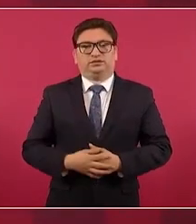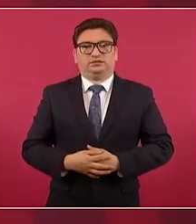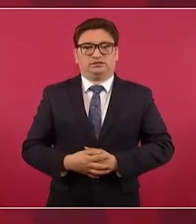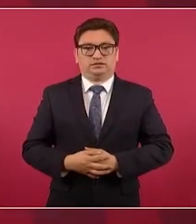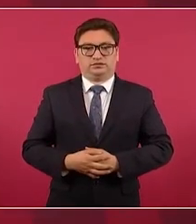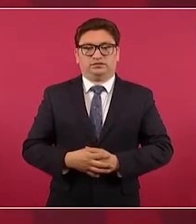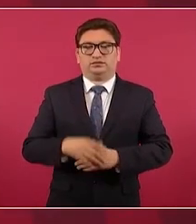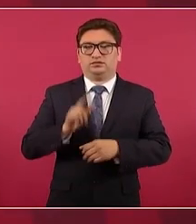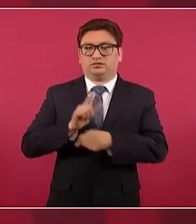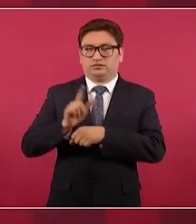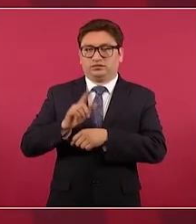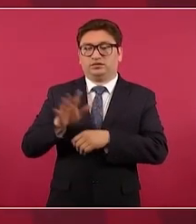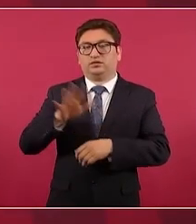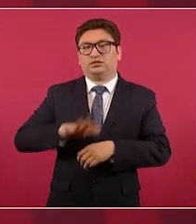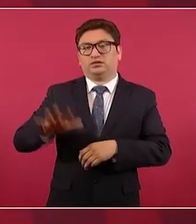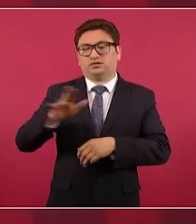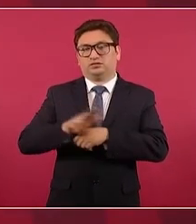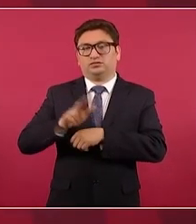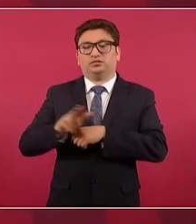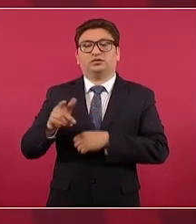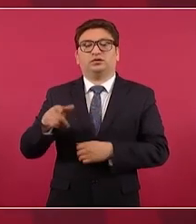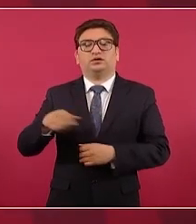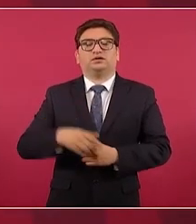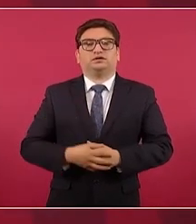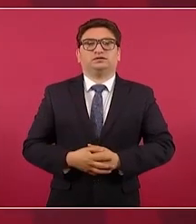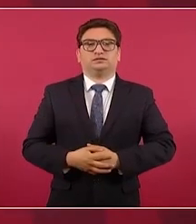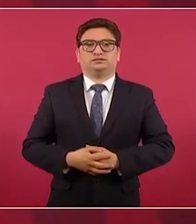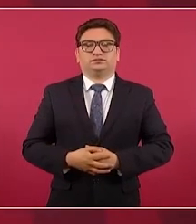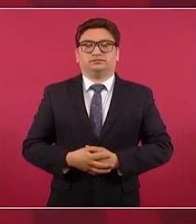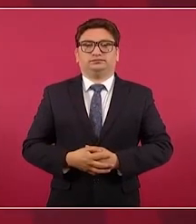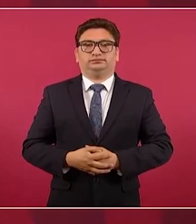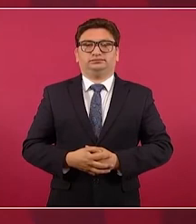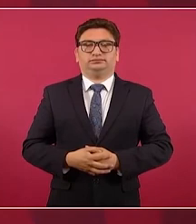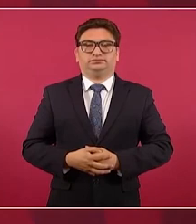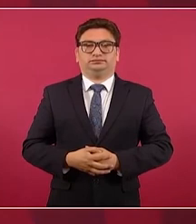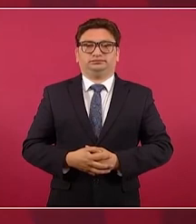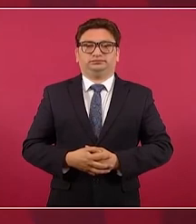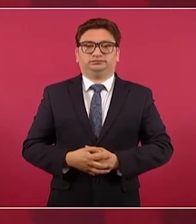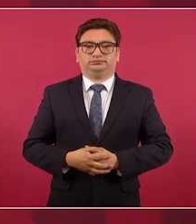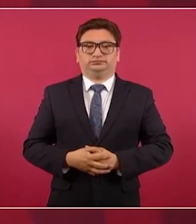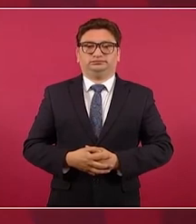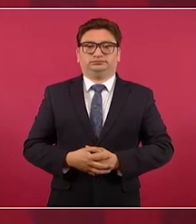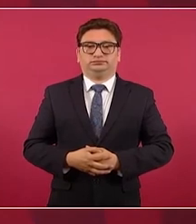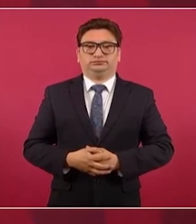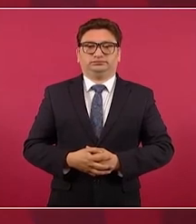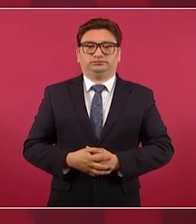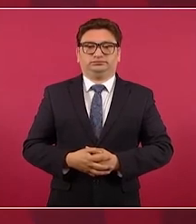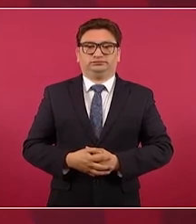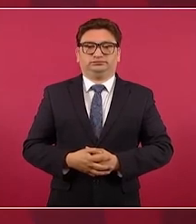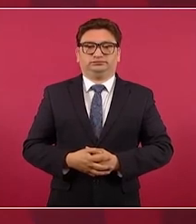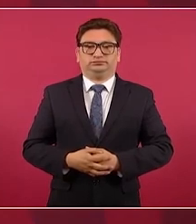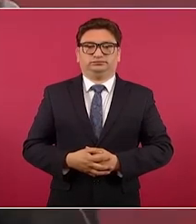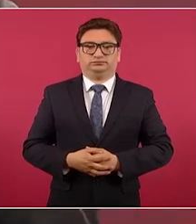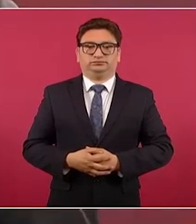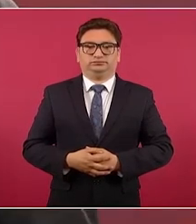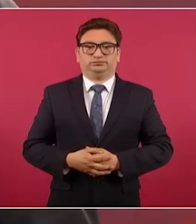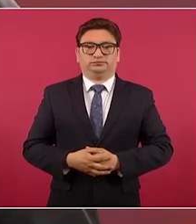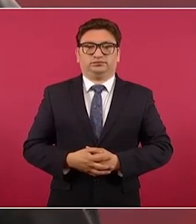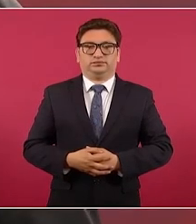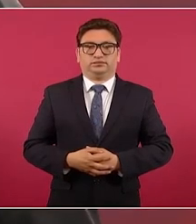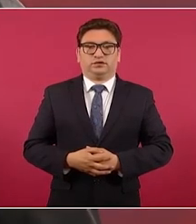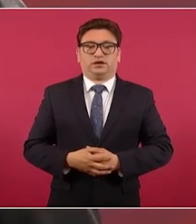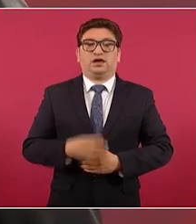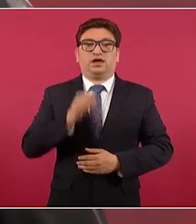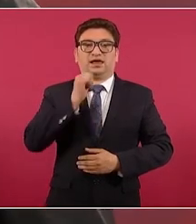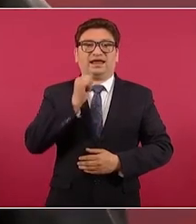guatemaltecos, hondureños, que murieron